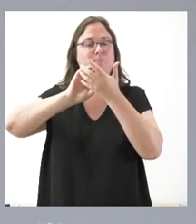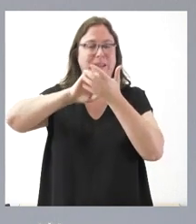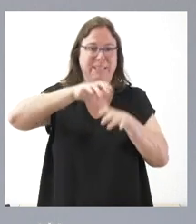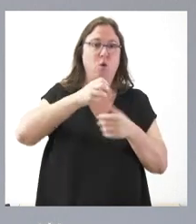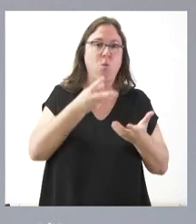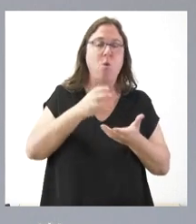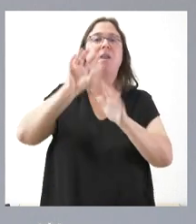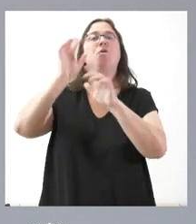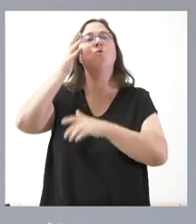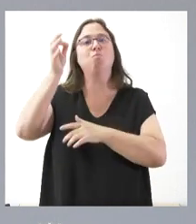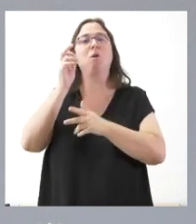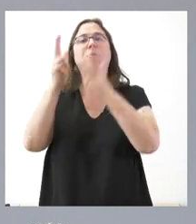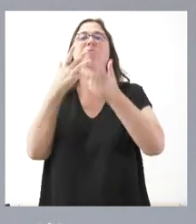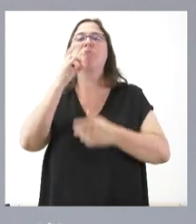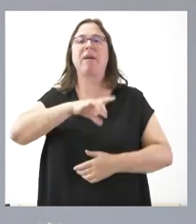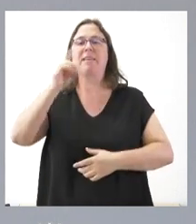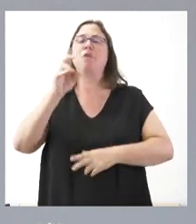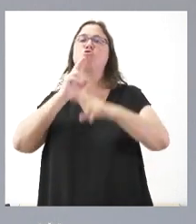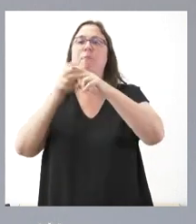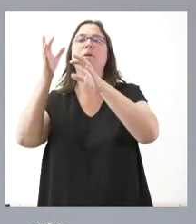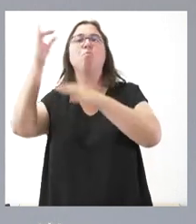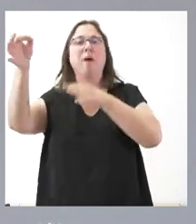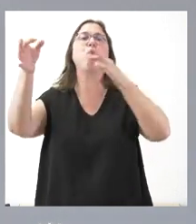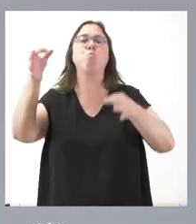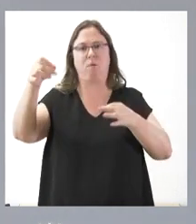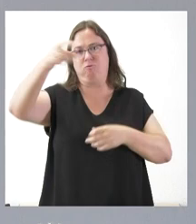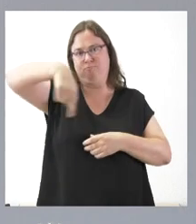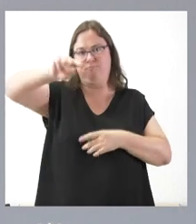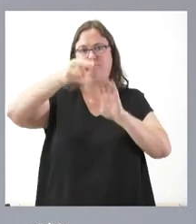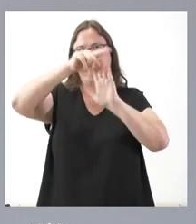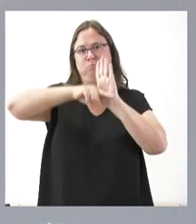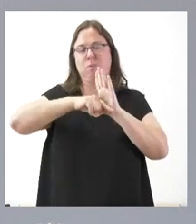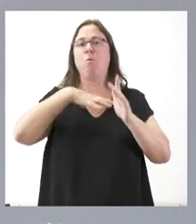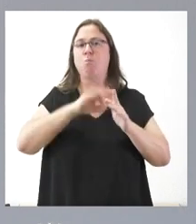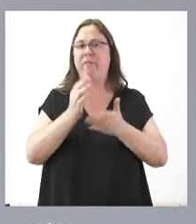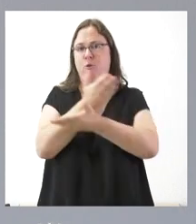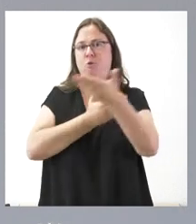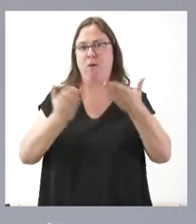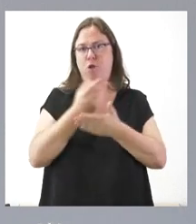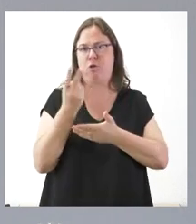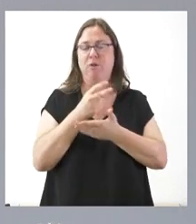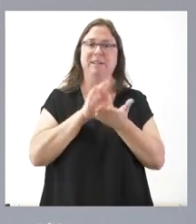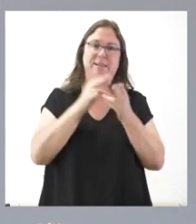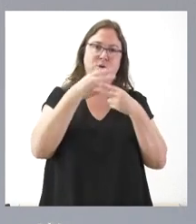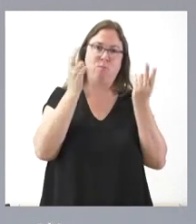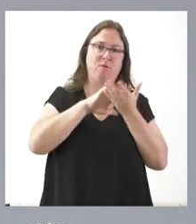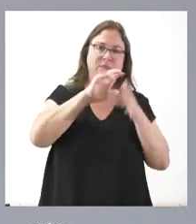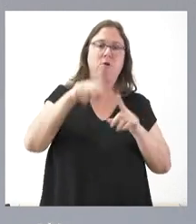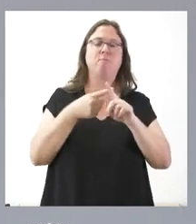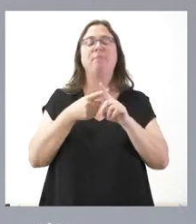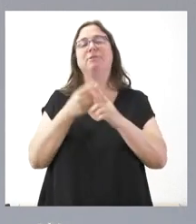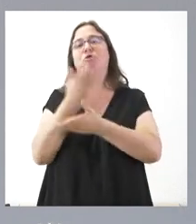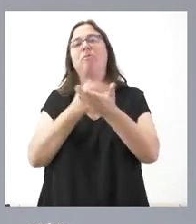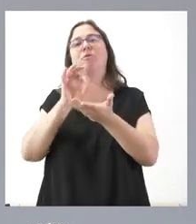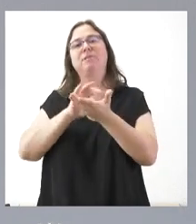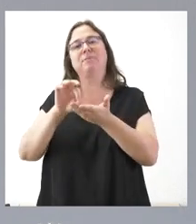de recibir atención por parte de SACIL y de la Junta de Castilla y León y del Servicio Sanitario Público de la Junta de Castilla y León. En el ámbito de la